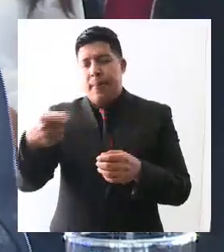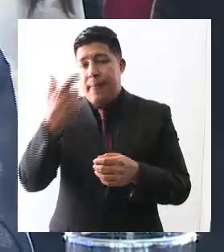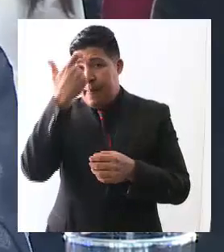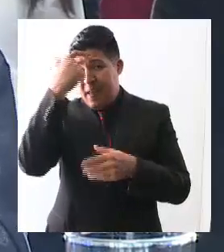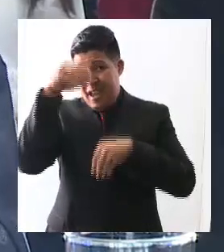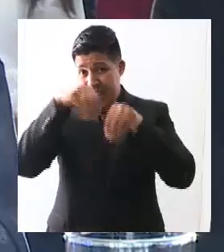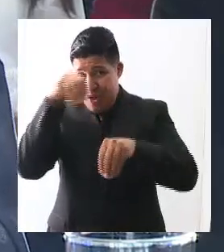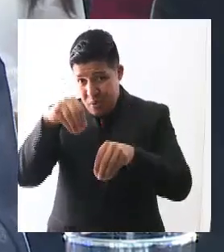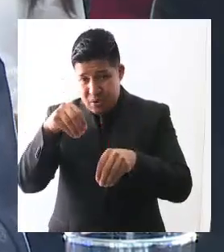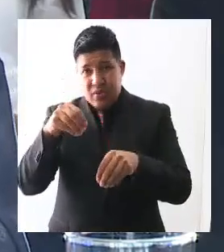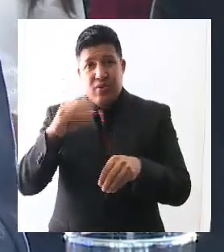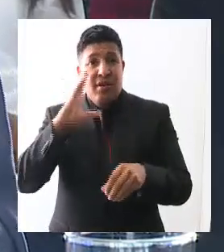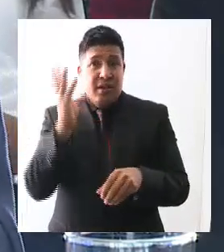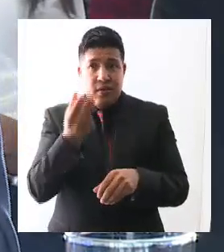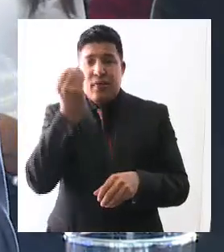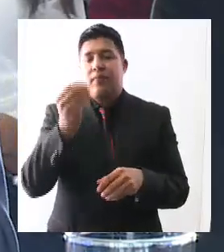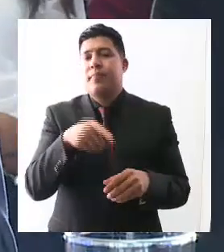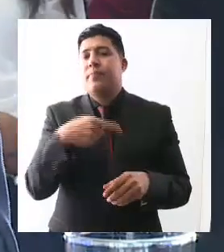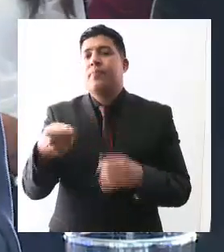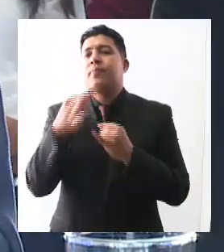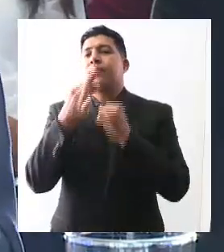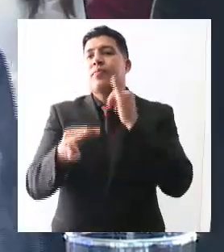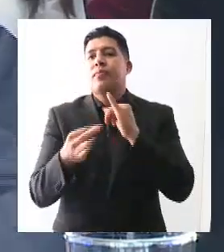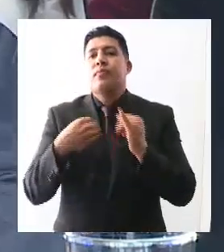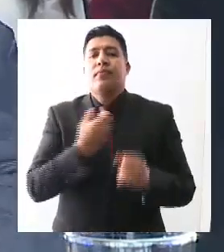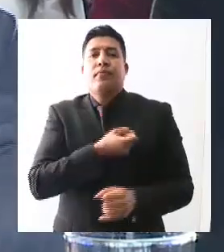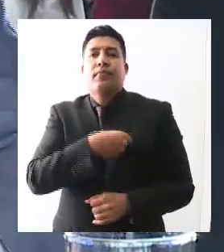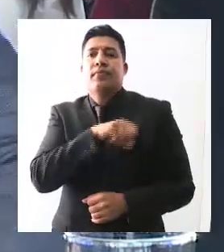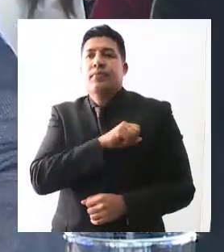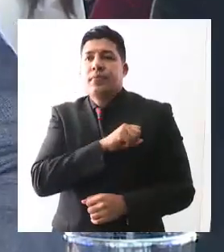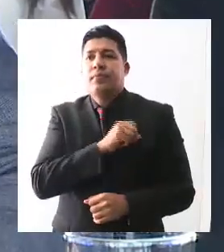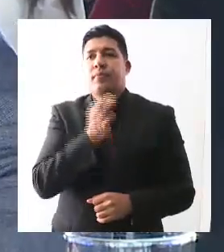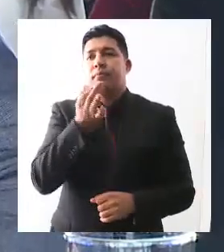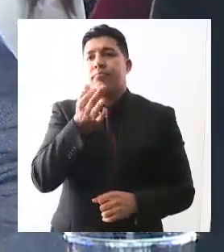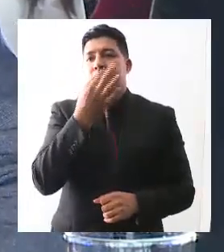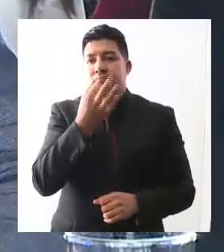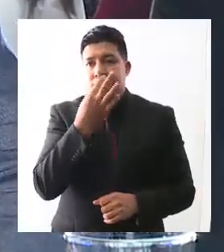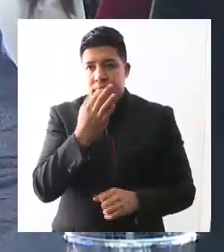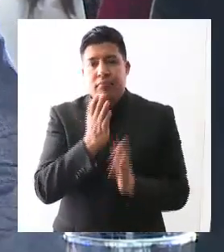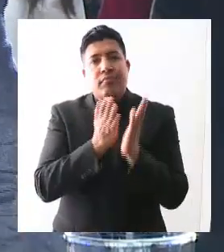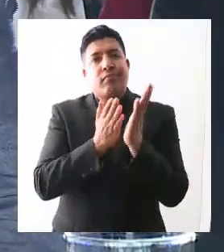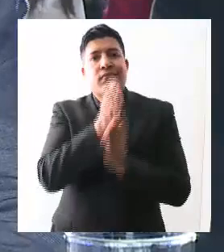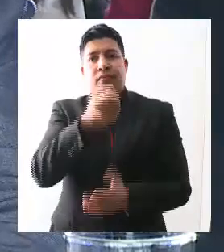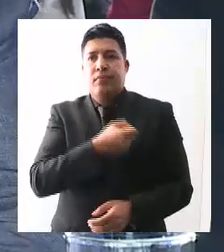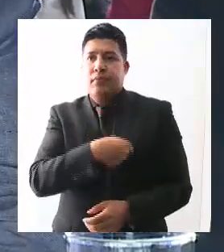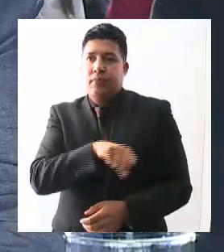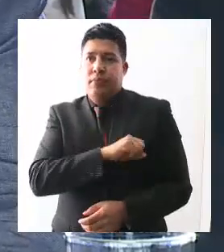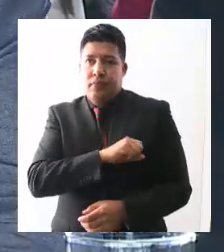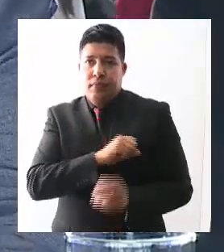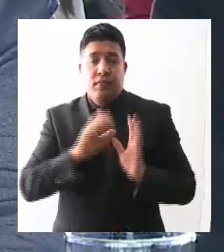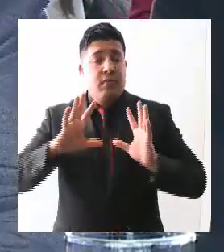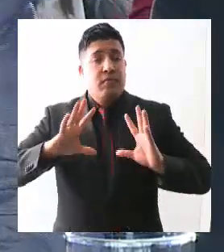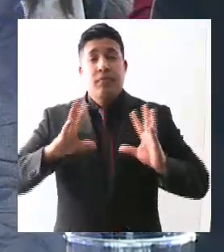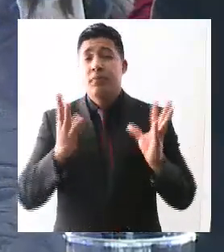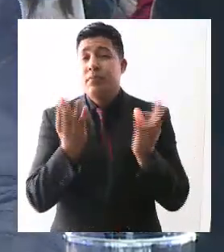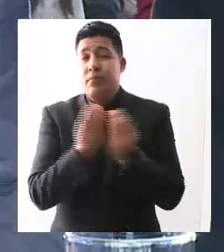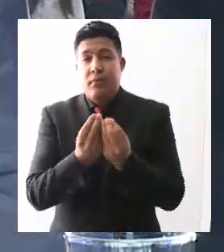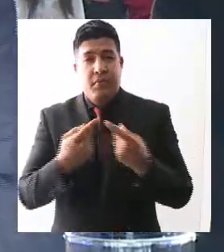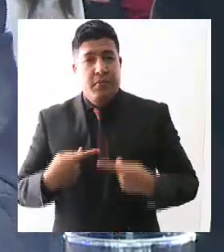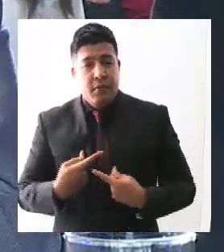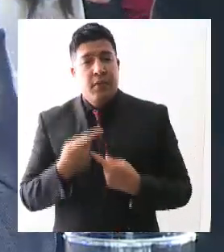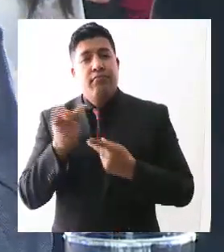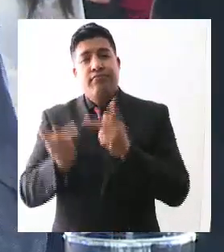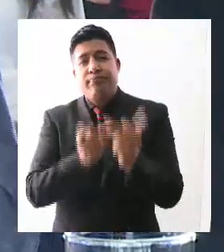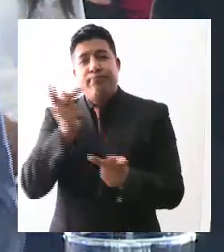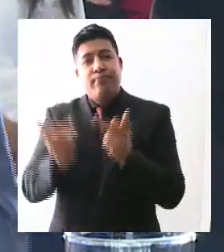también. Y por último, salud, medicinas, acceso a la salud. Esos son grandes rasgos en los que participó la gente.